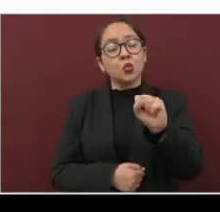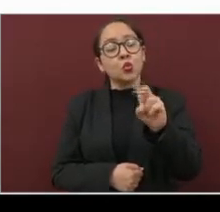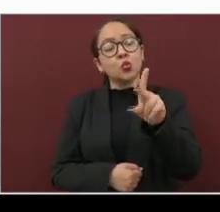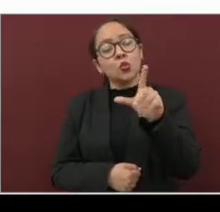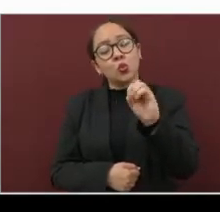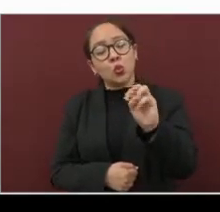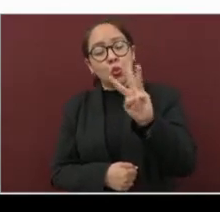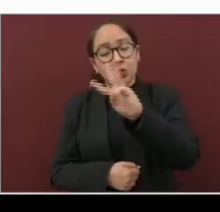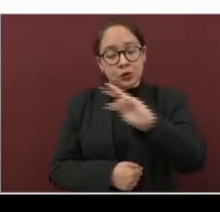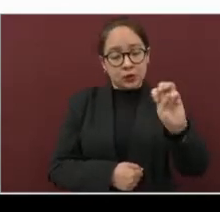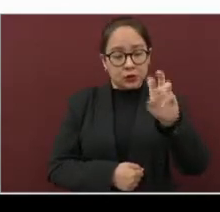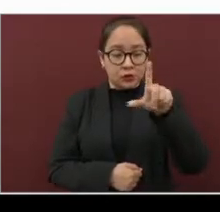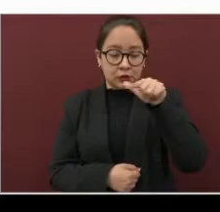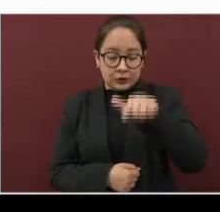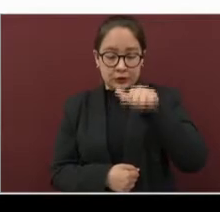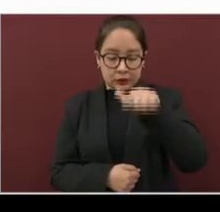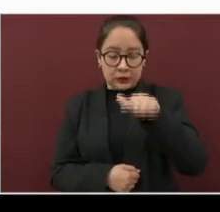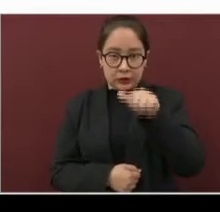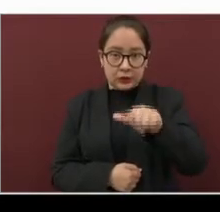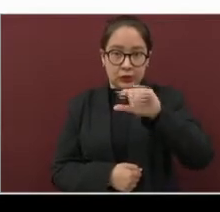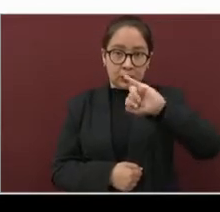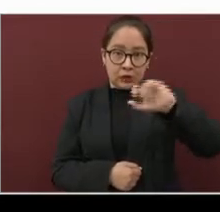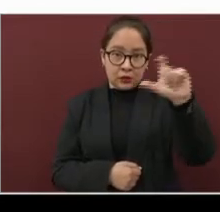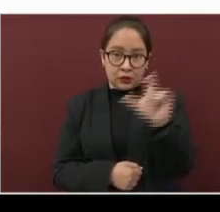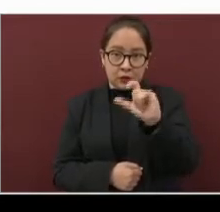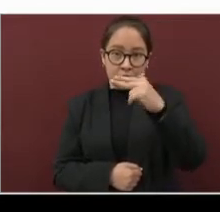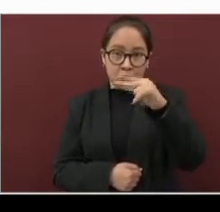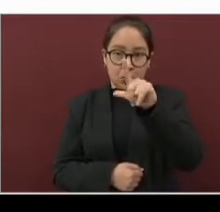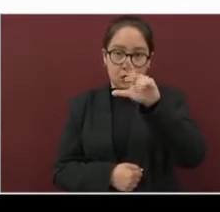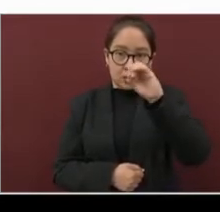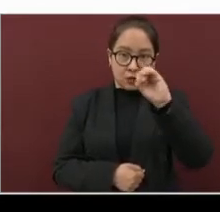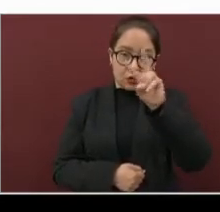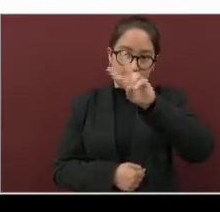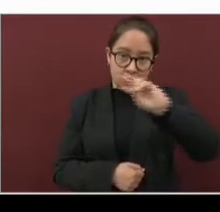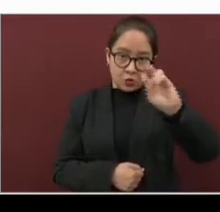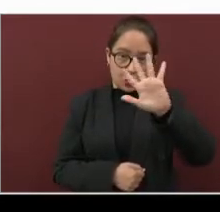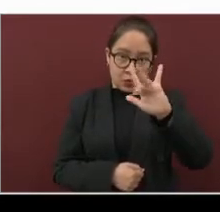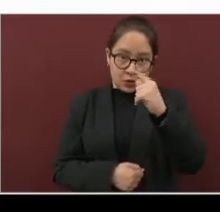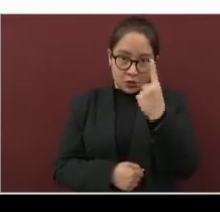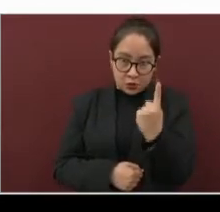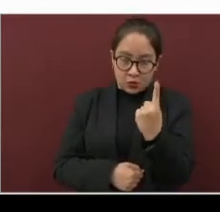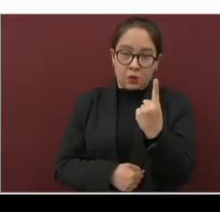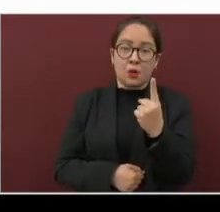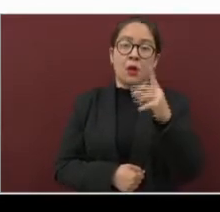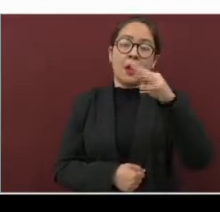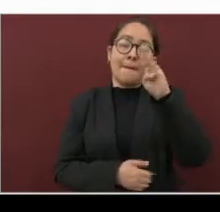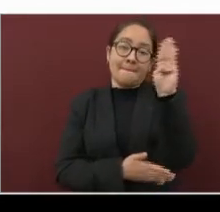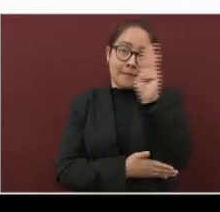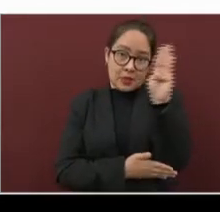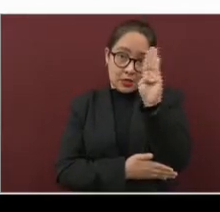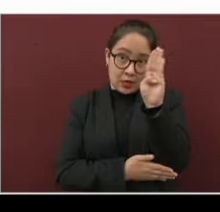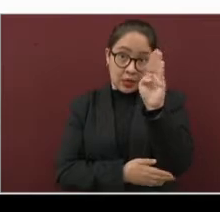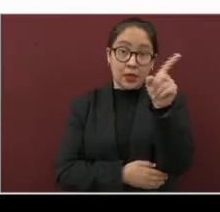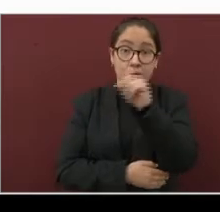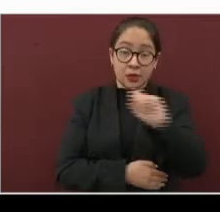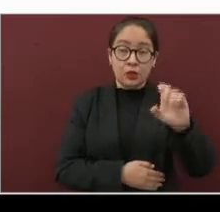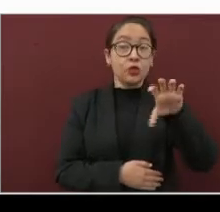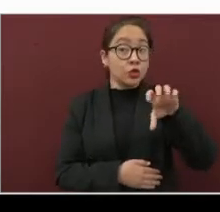317. Izhuatlancillo, 251. Banderilla con